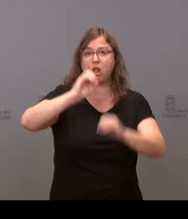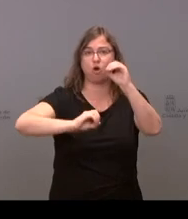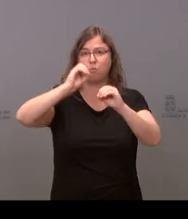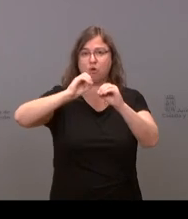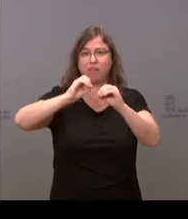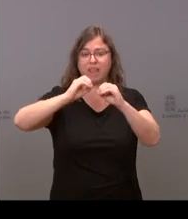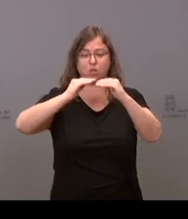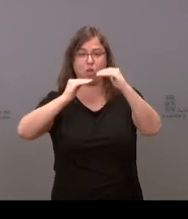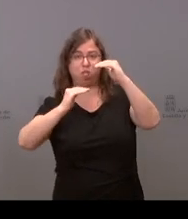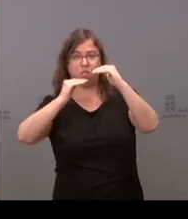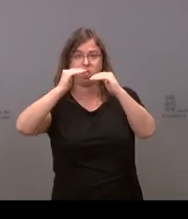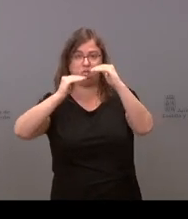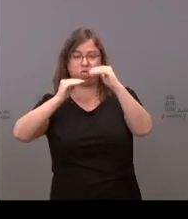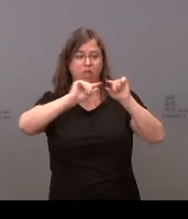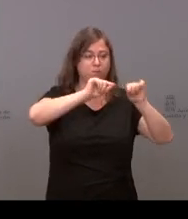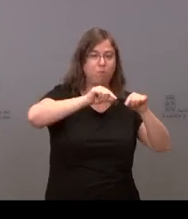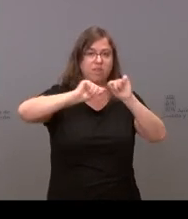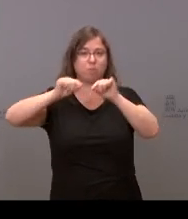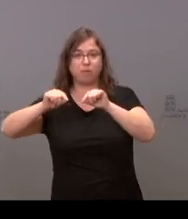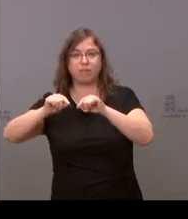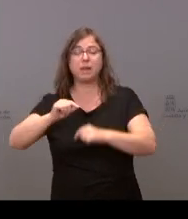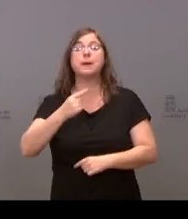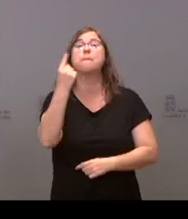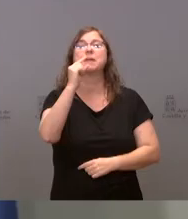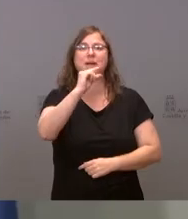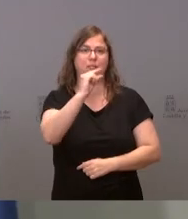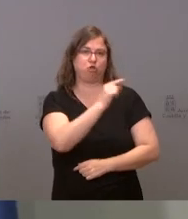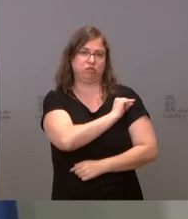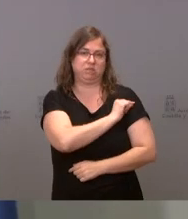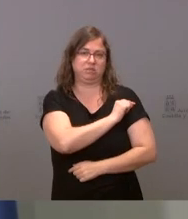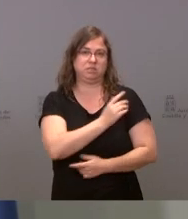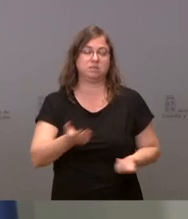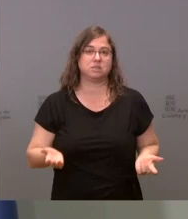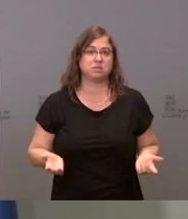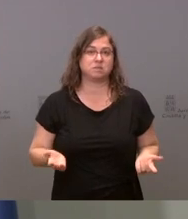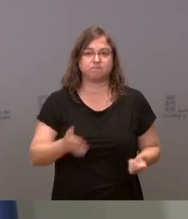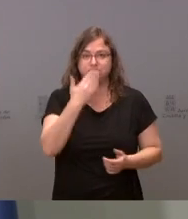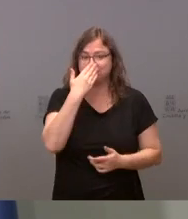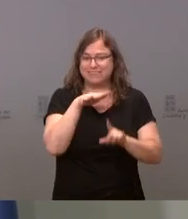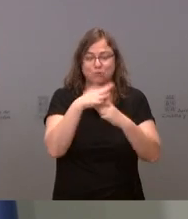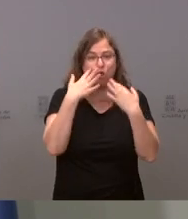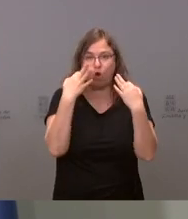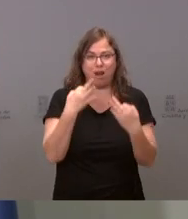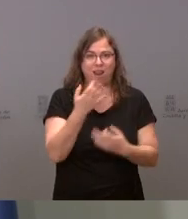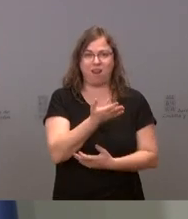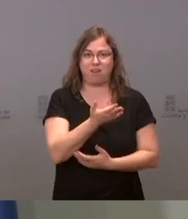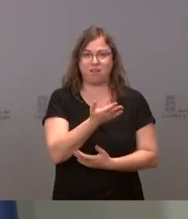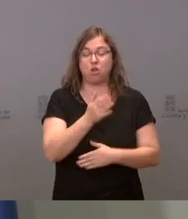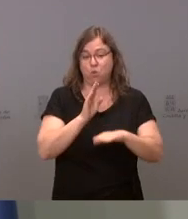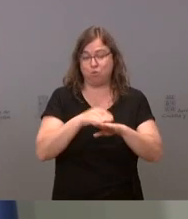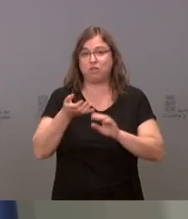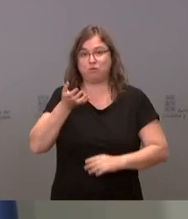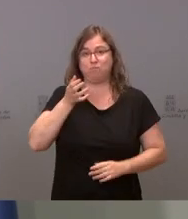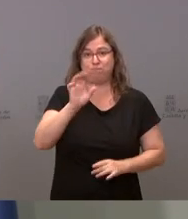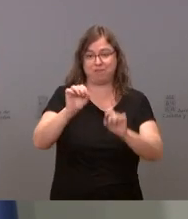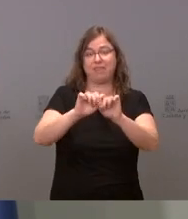provincias y otras, de porcentaje de población con primeras dosis. esta es la realidad, por eso he insistido en poner